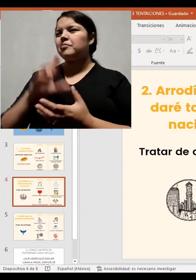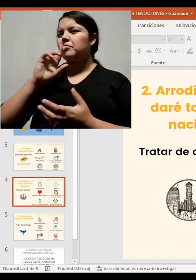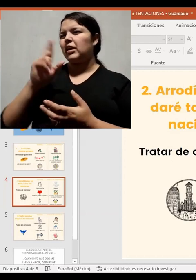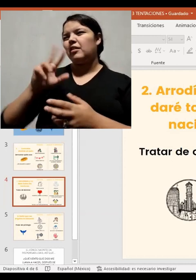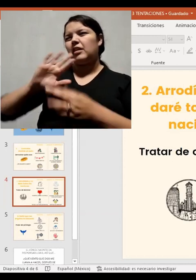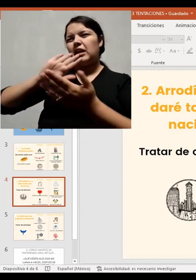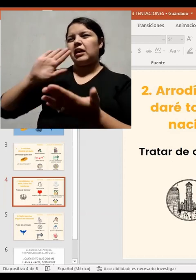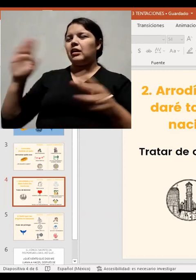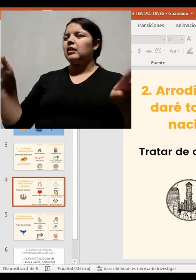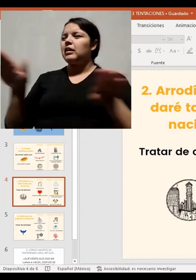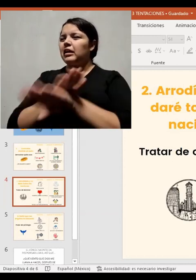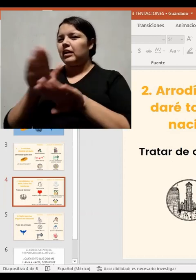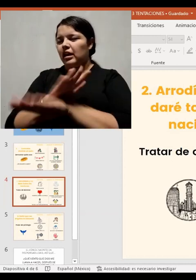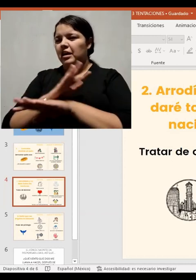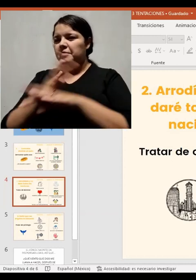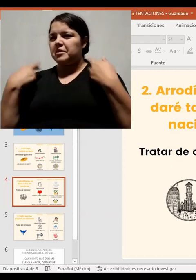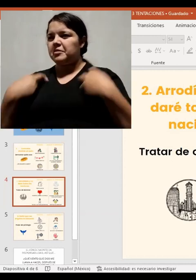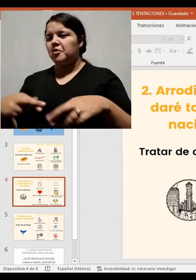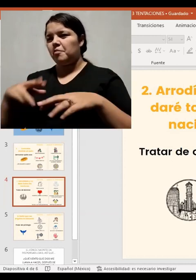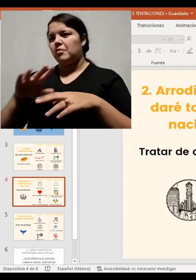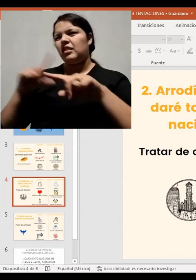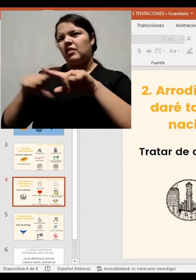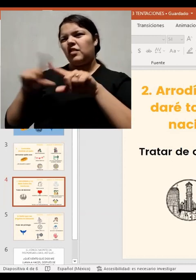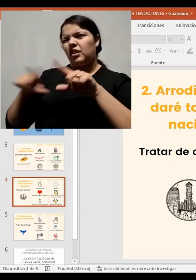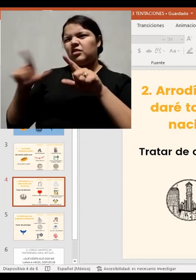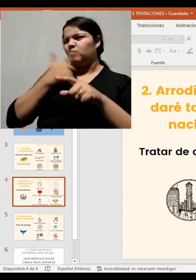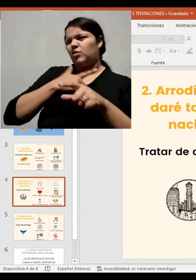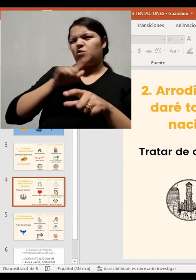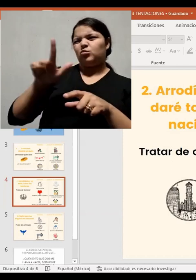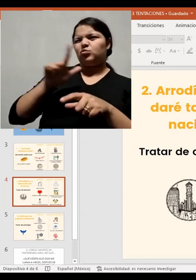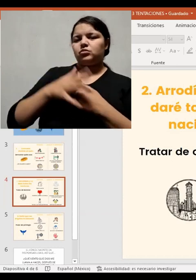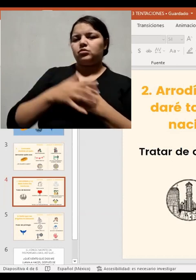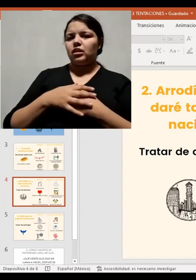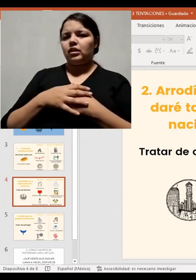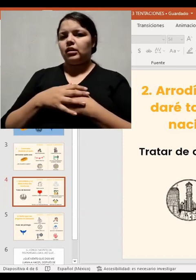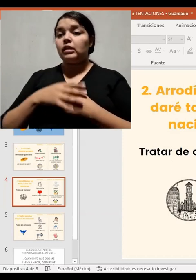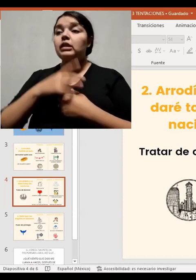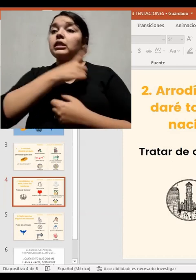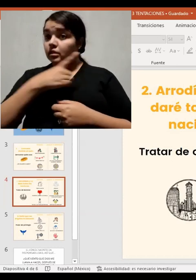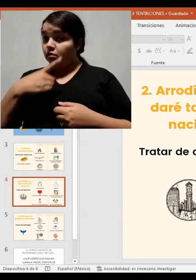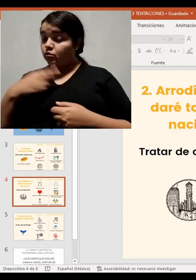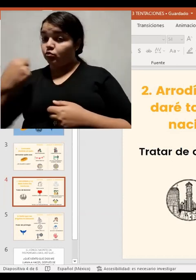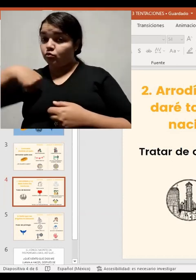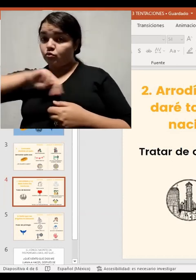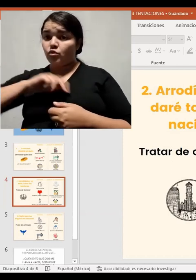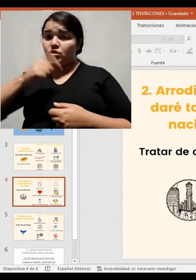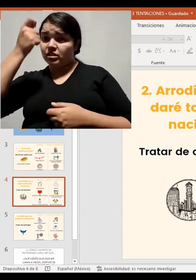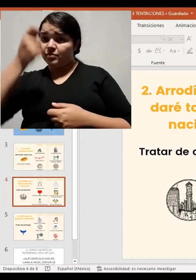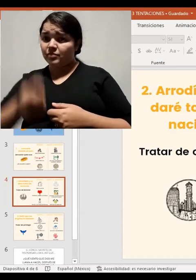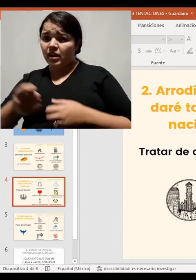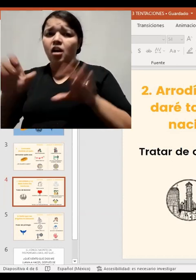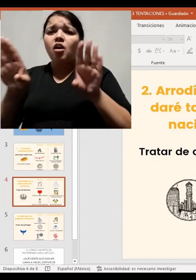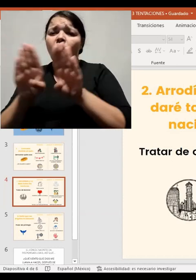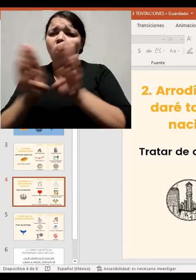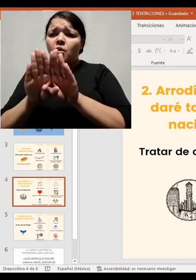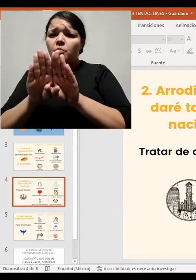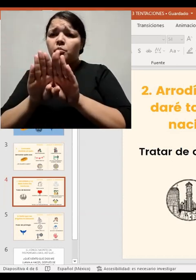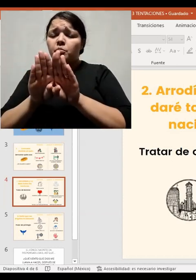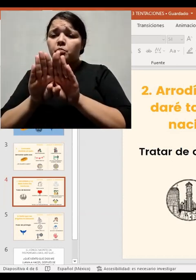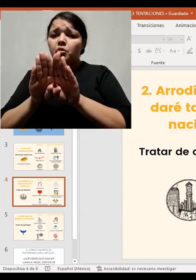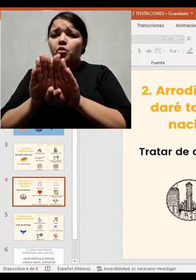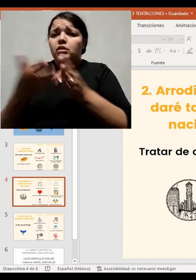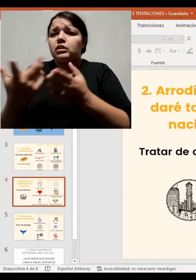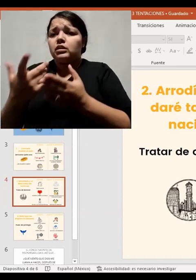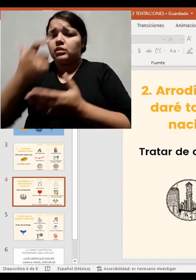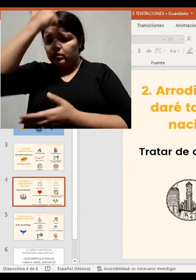¿Por qué? Porque en lugar de aceptar, de llegar a acuerdos, e incluso aceptar si quiero decidir